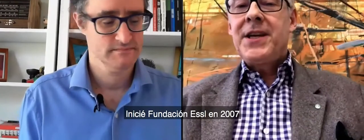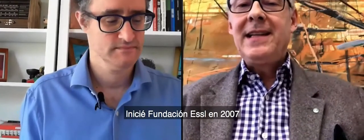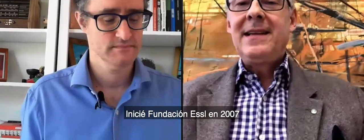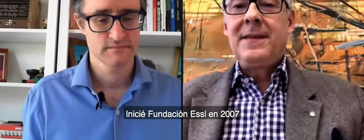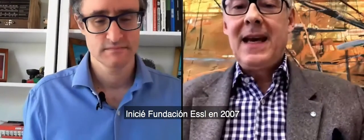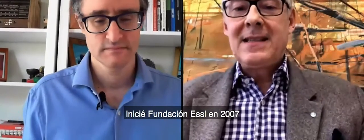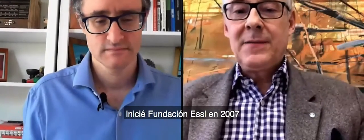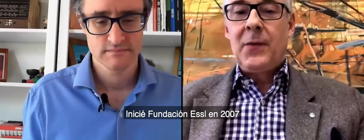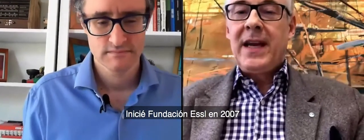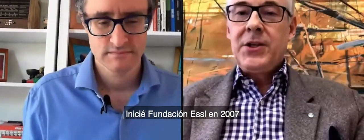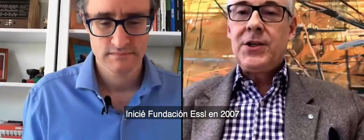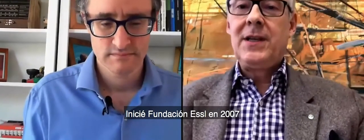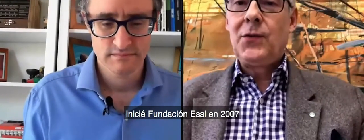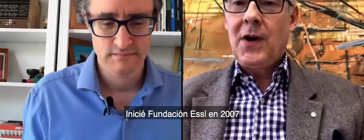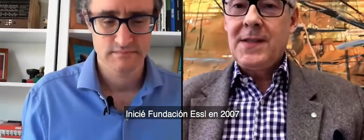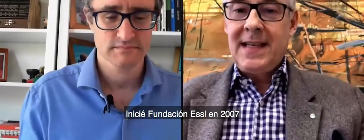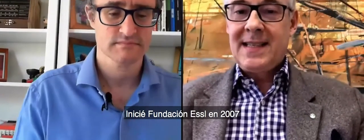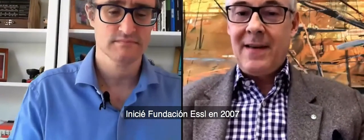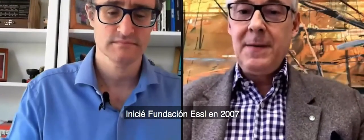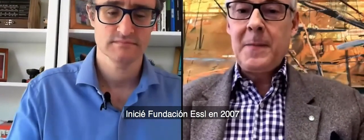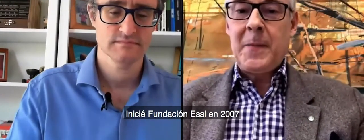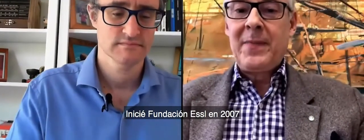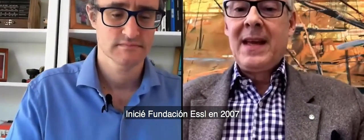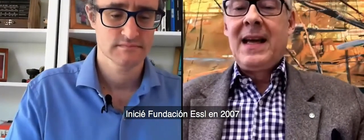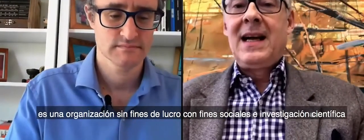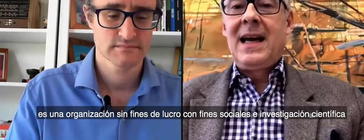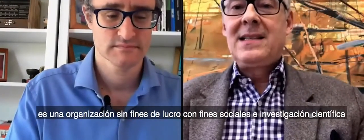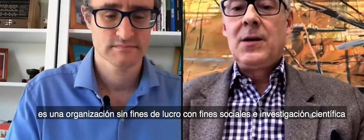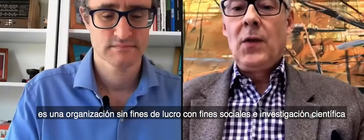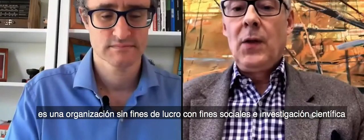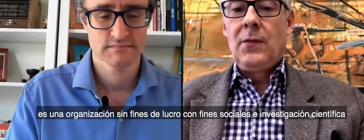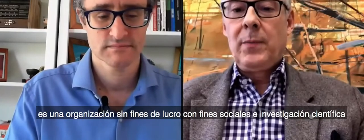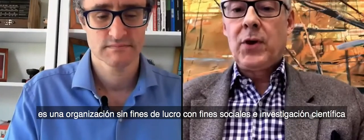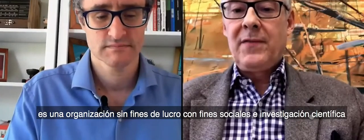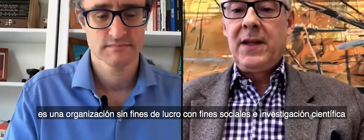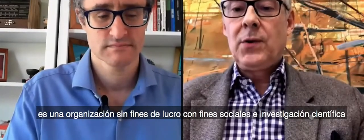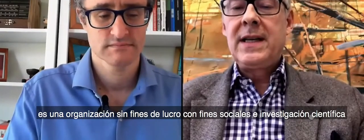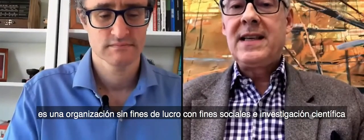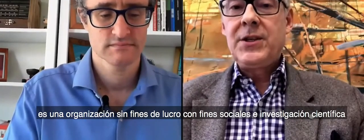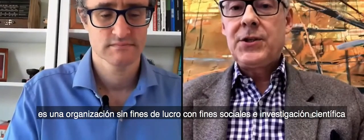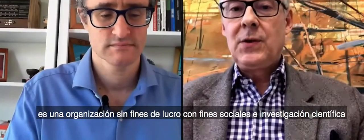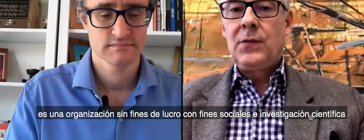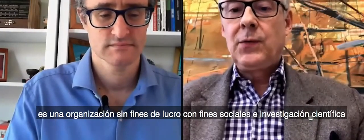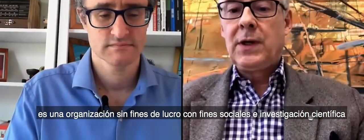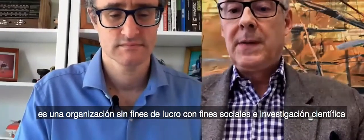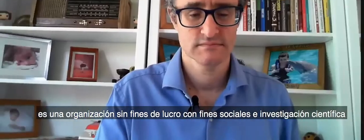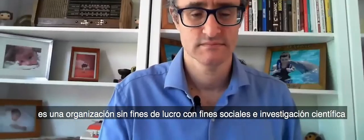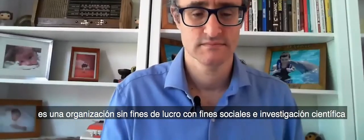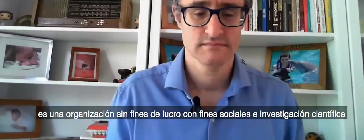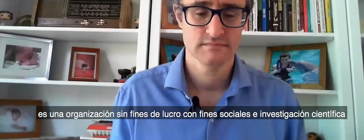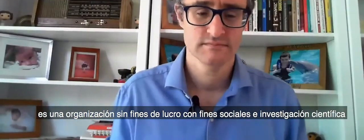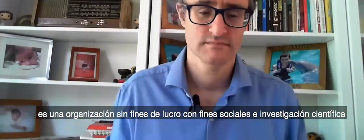initiated the Esle Foundation in 2007 as a non-for-profit organization for